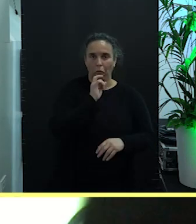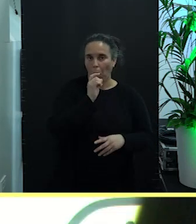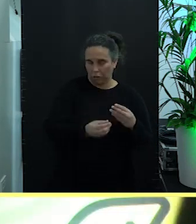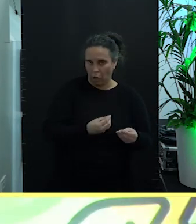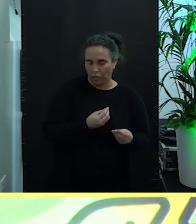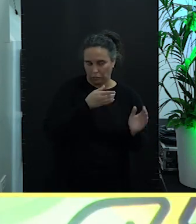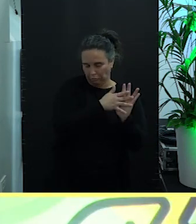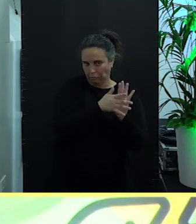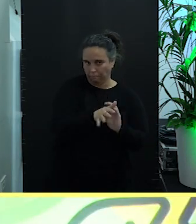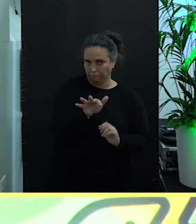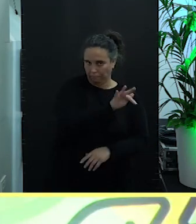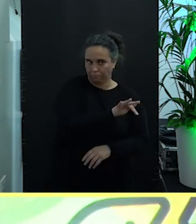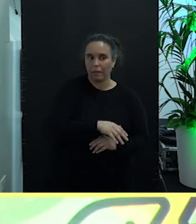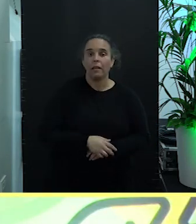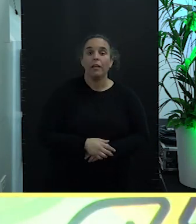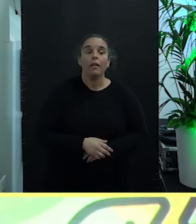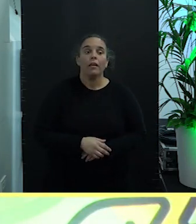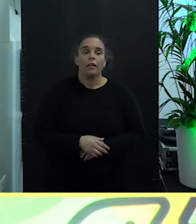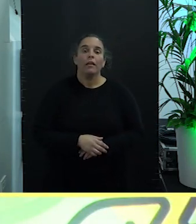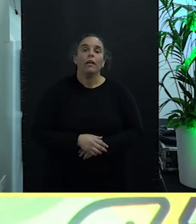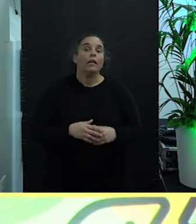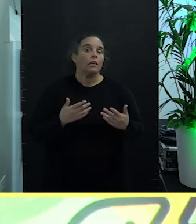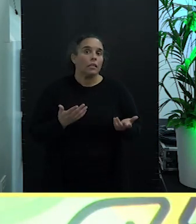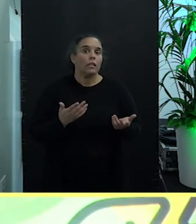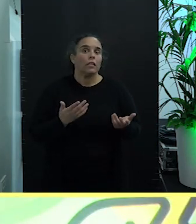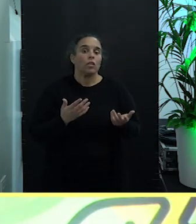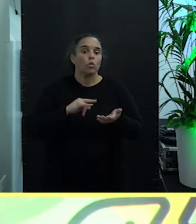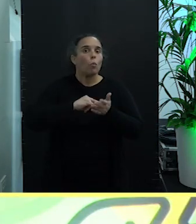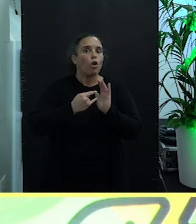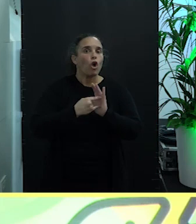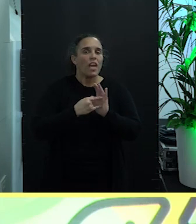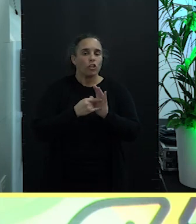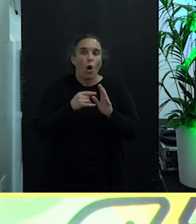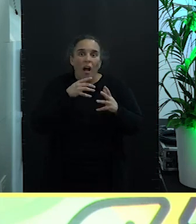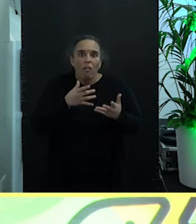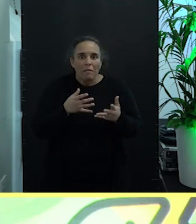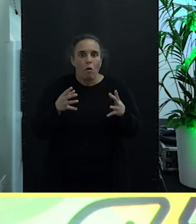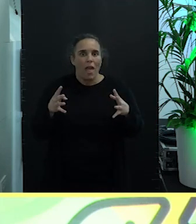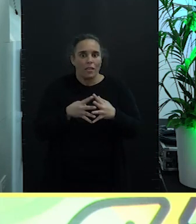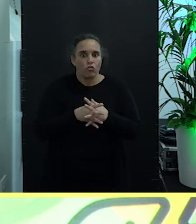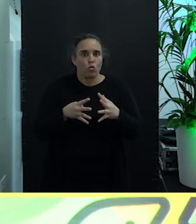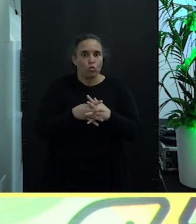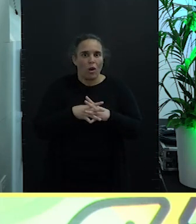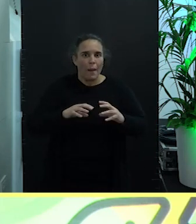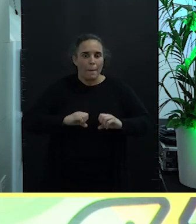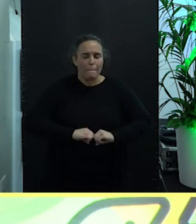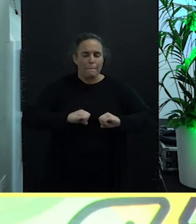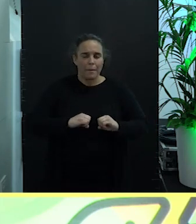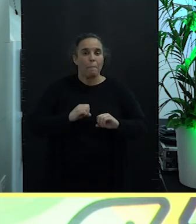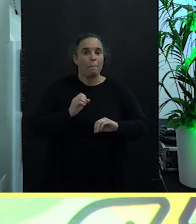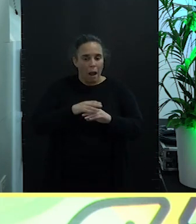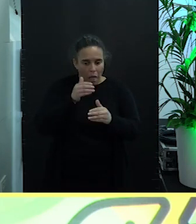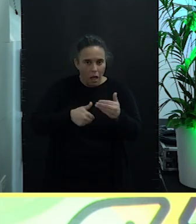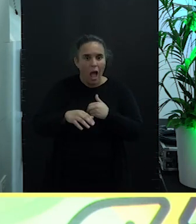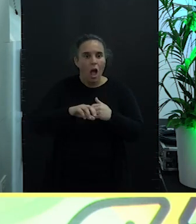Por lo tanto, estamos en un proyecto estructural que supone una apuesta por la diversificación